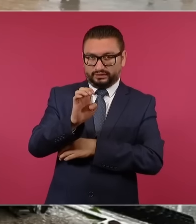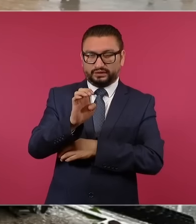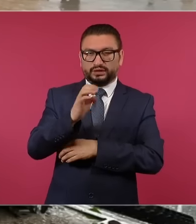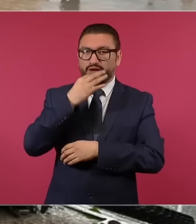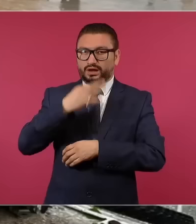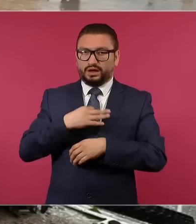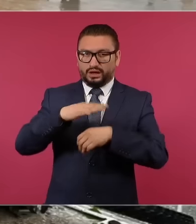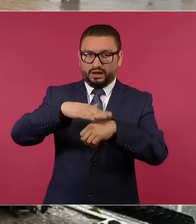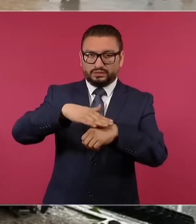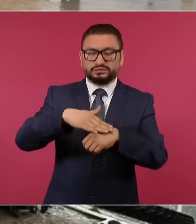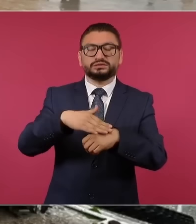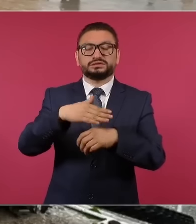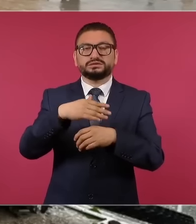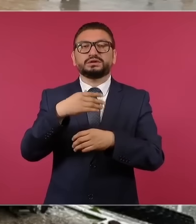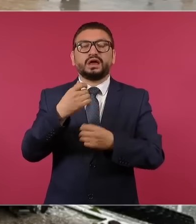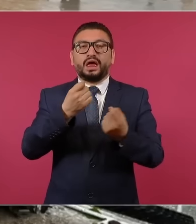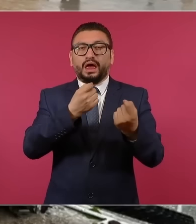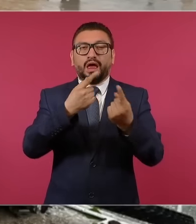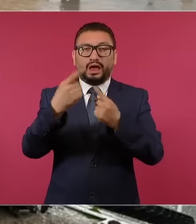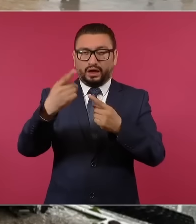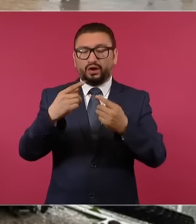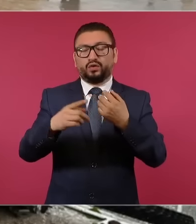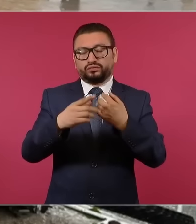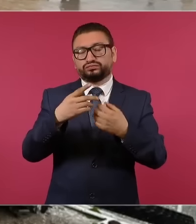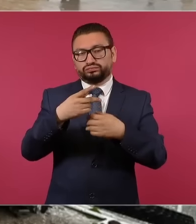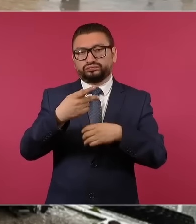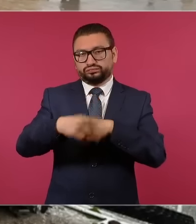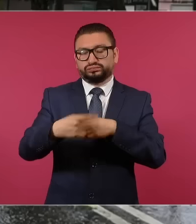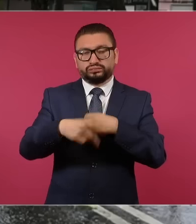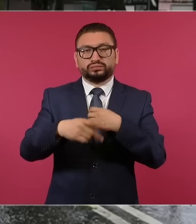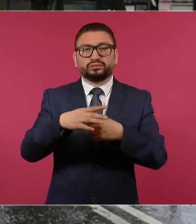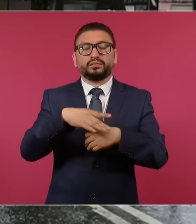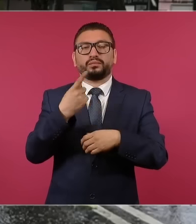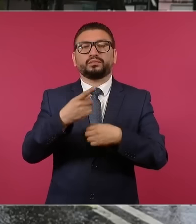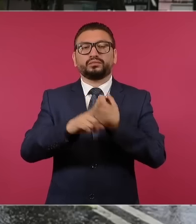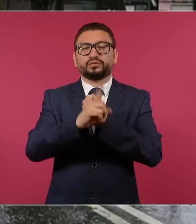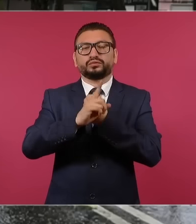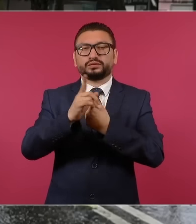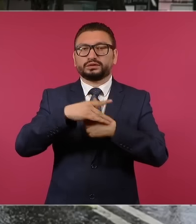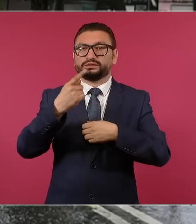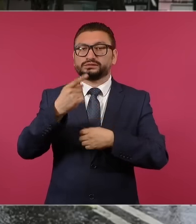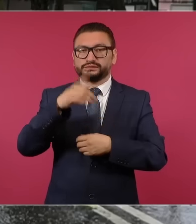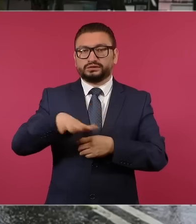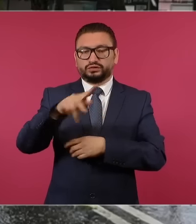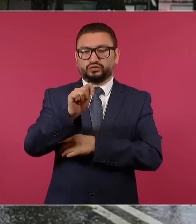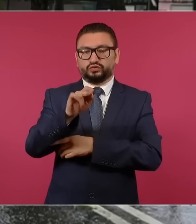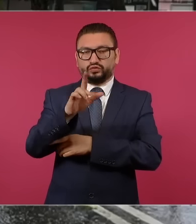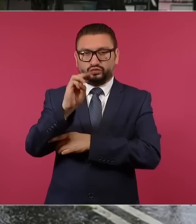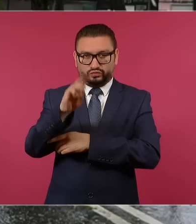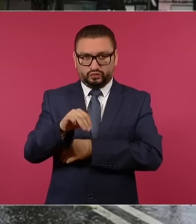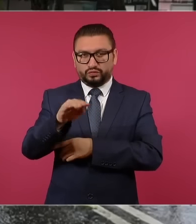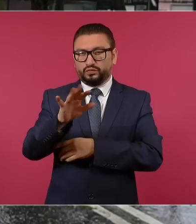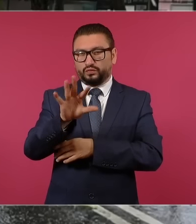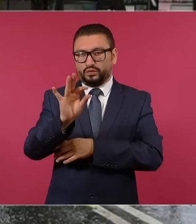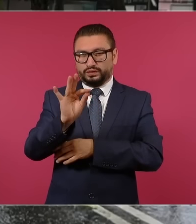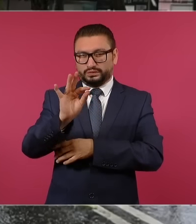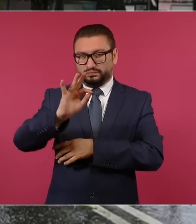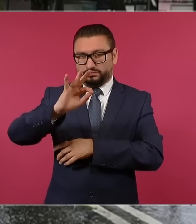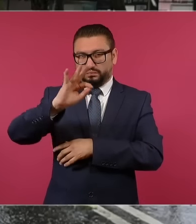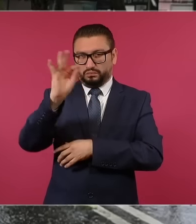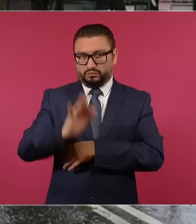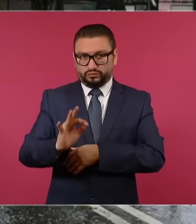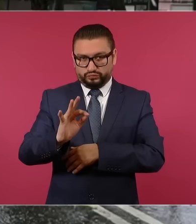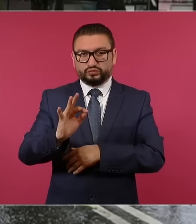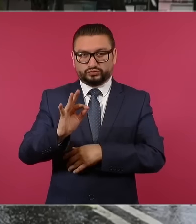reportado algunas incidencias. En Tulum tenemos aproximadamente el 40%